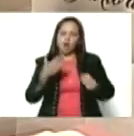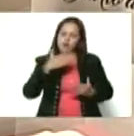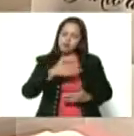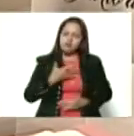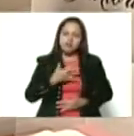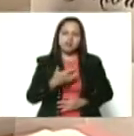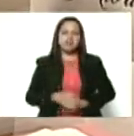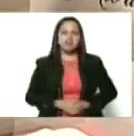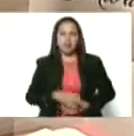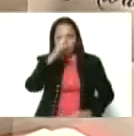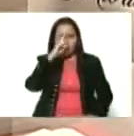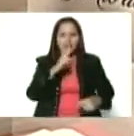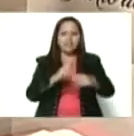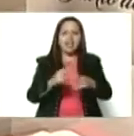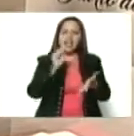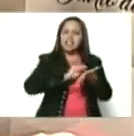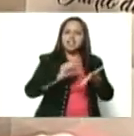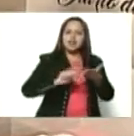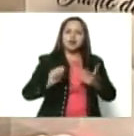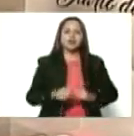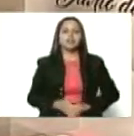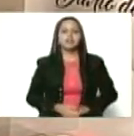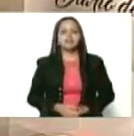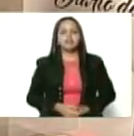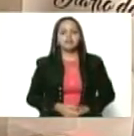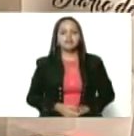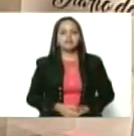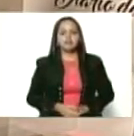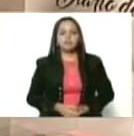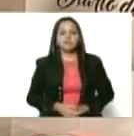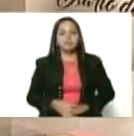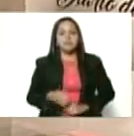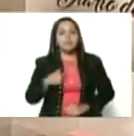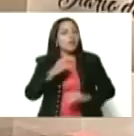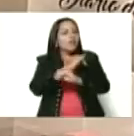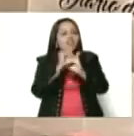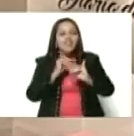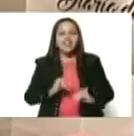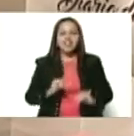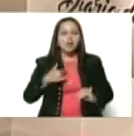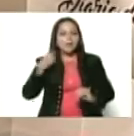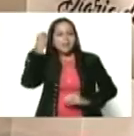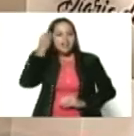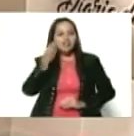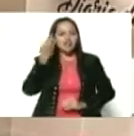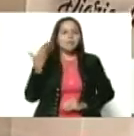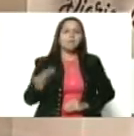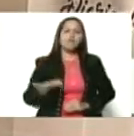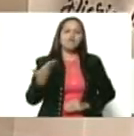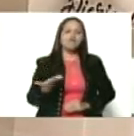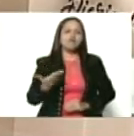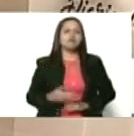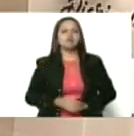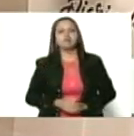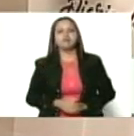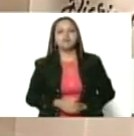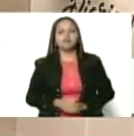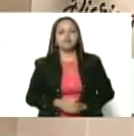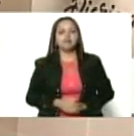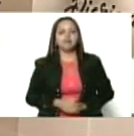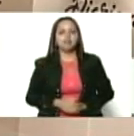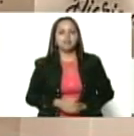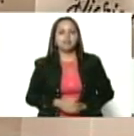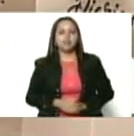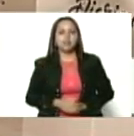homenaje a Teresa de la Parra. favor. Mi comandante. Feliz. Feliz. Yo creo que la reivindicación de todas nuestras heroínas.